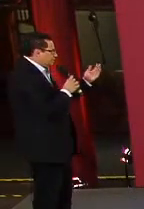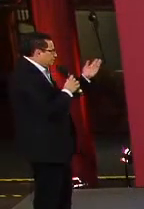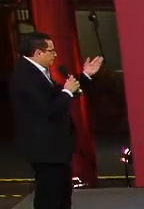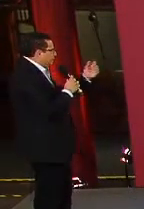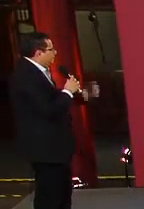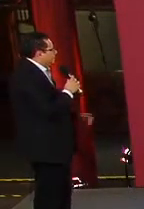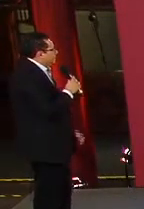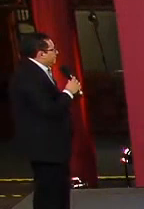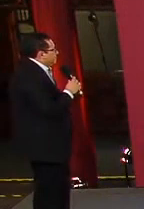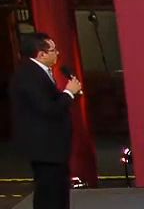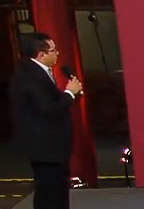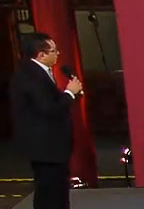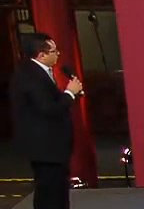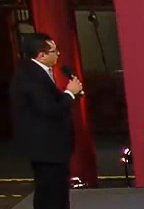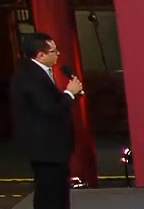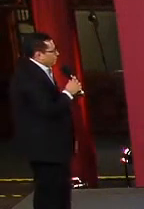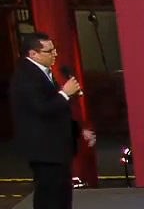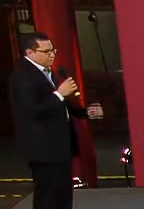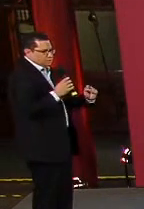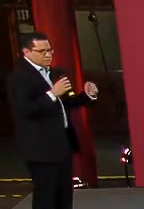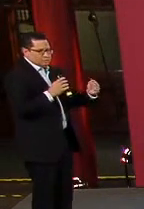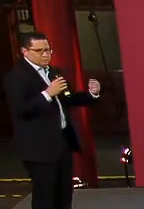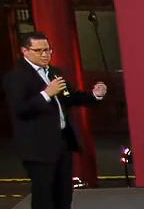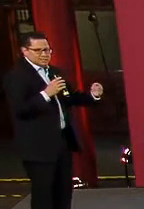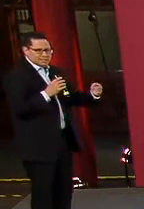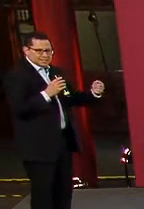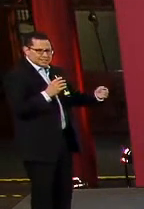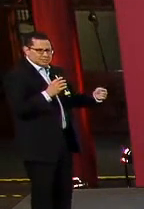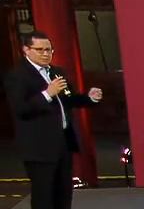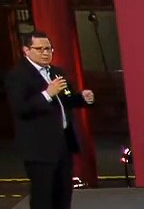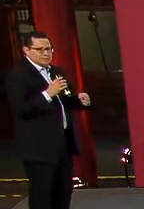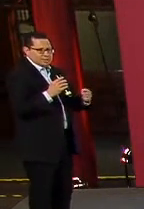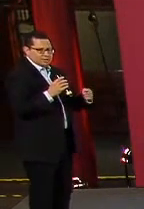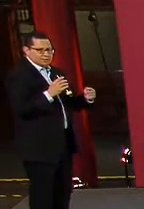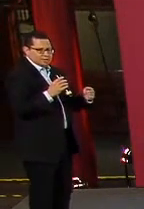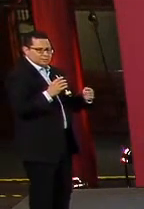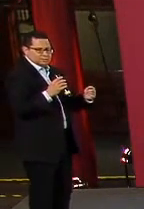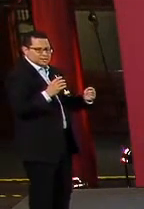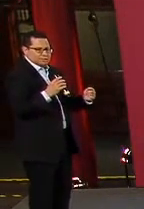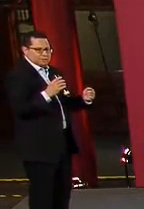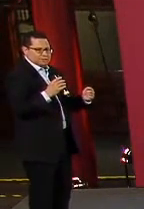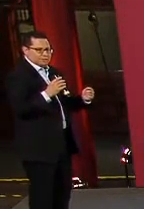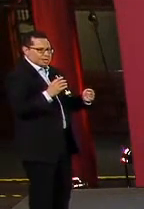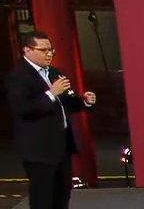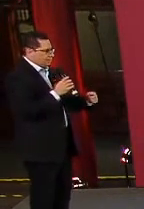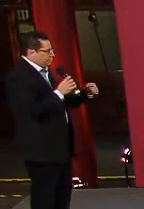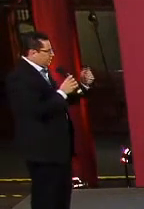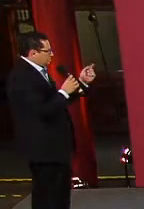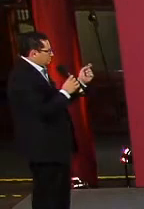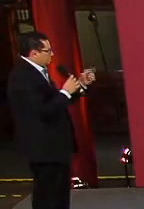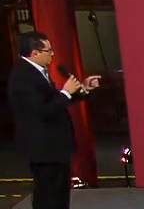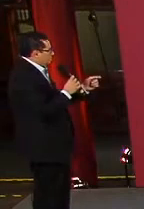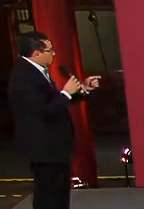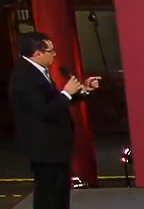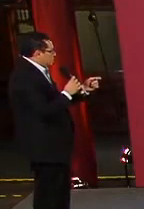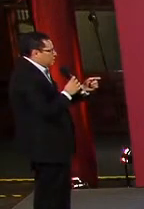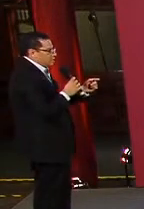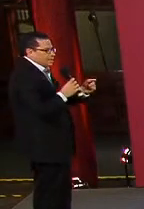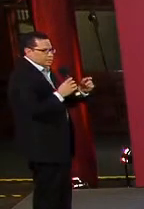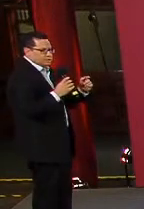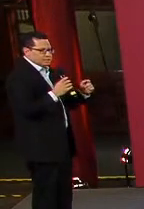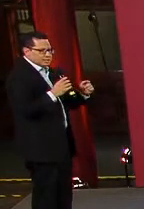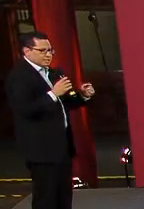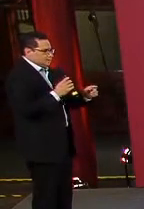internacional. Si pueden ustedes notar, continuamos con ese descenso que día con día hemos estado viendo ya de los casos en los últimos